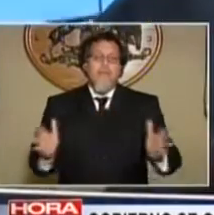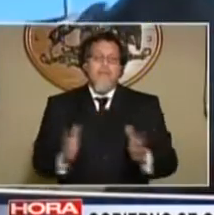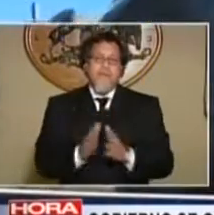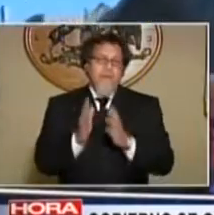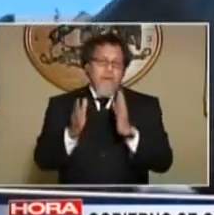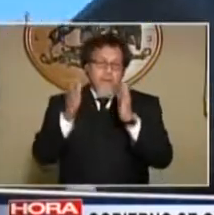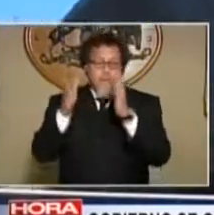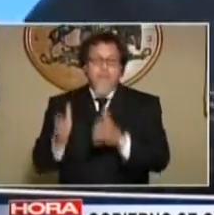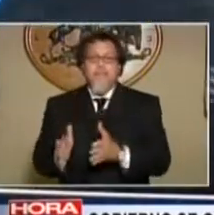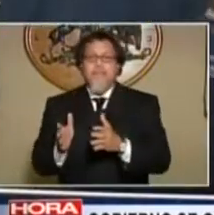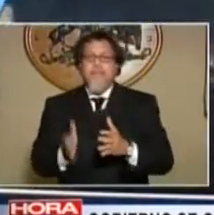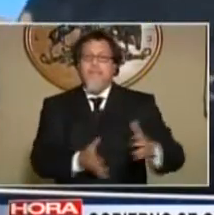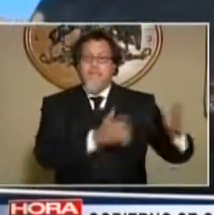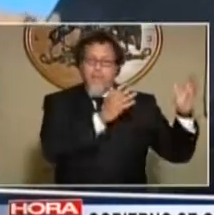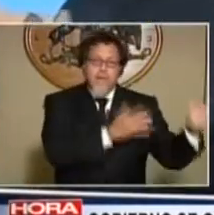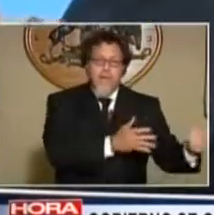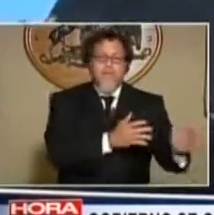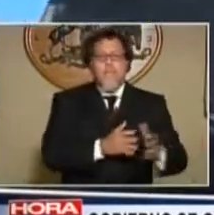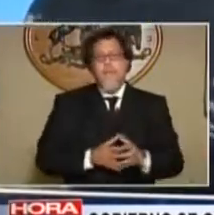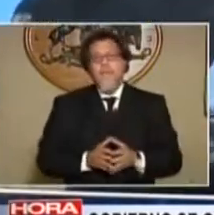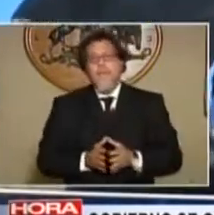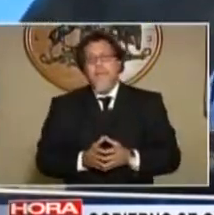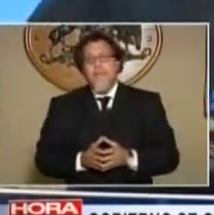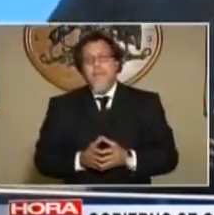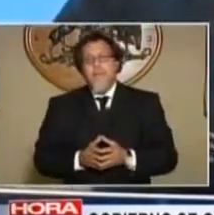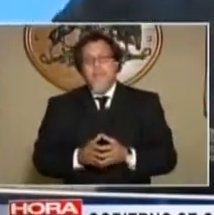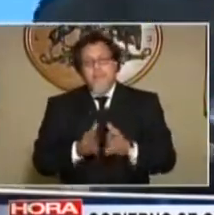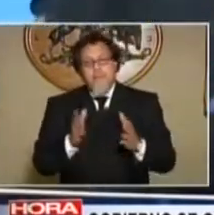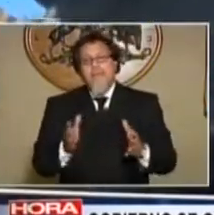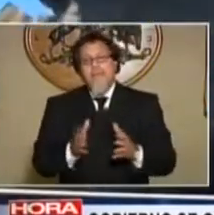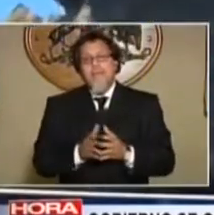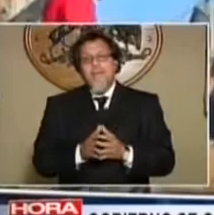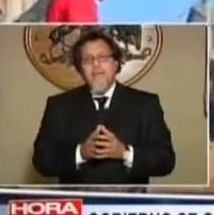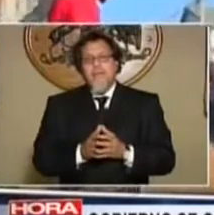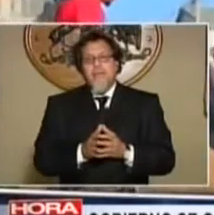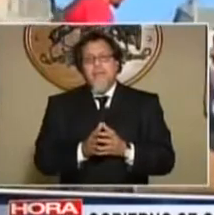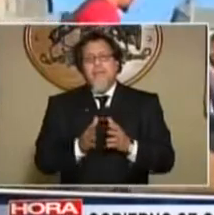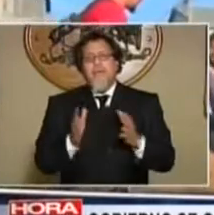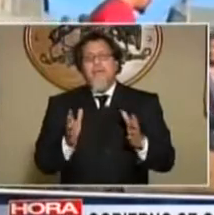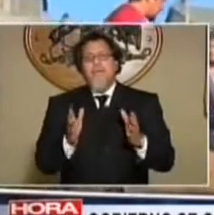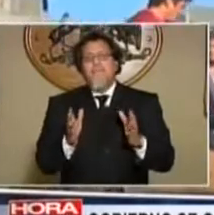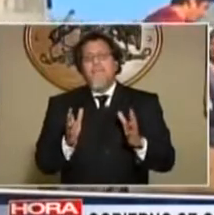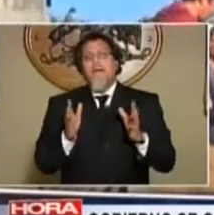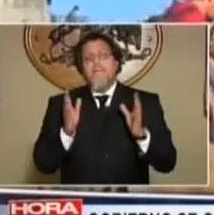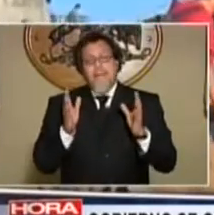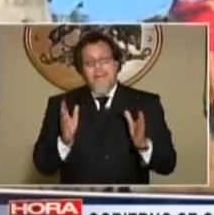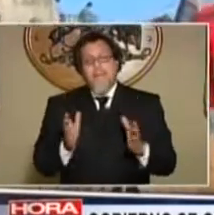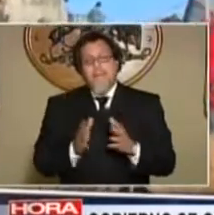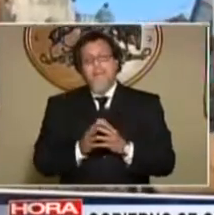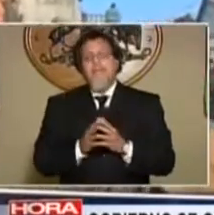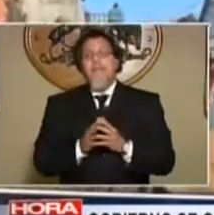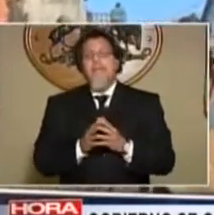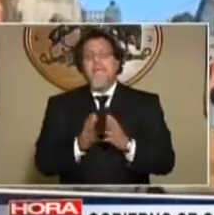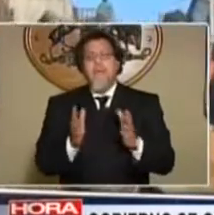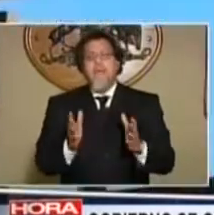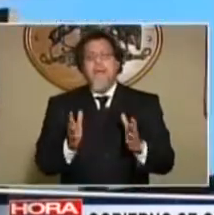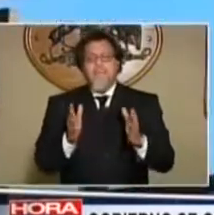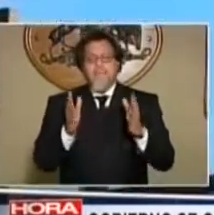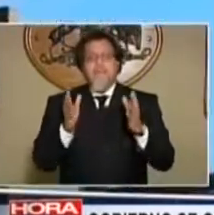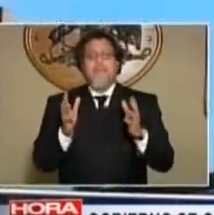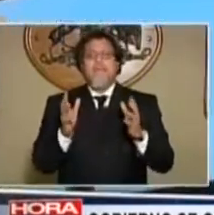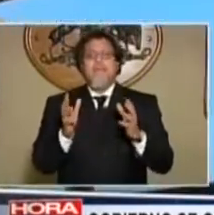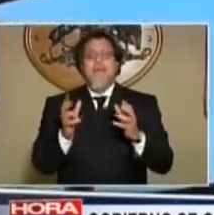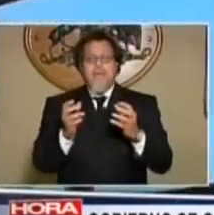acá hace muchos años, ya hablaba con el actual intendente, que fue gobernador también, y me explicaba él de que al parecer hay